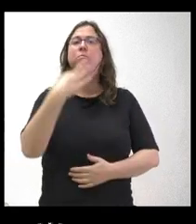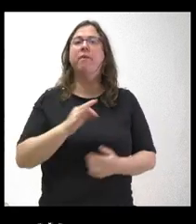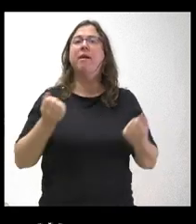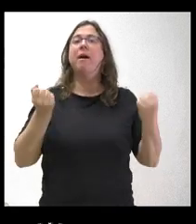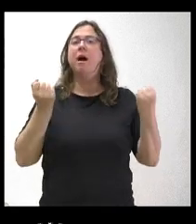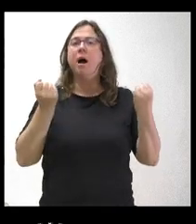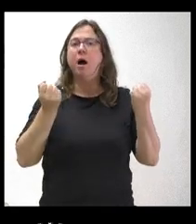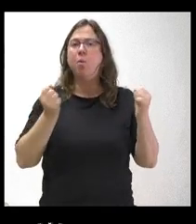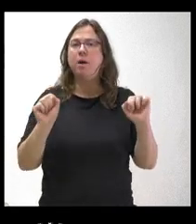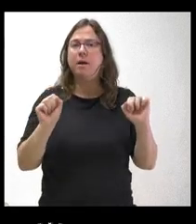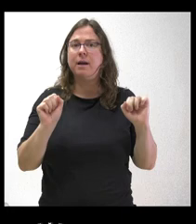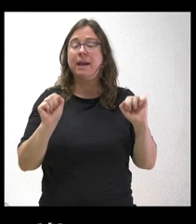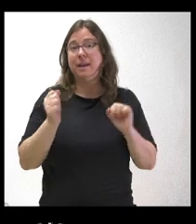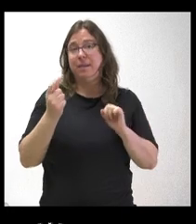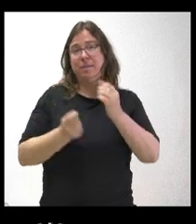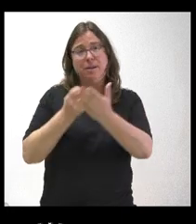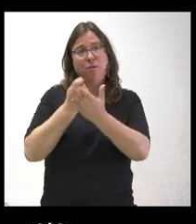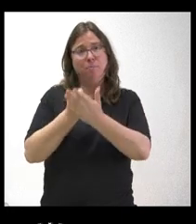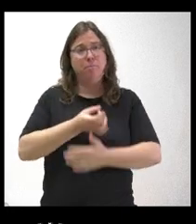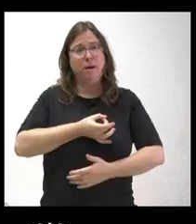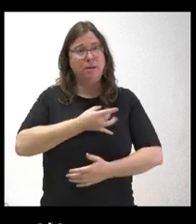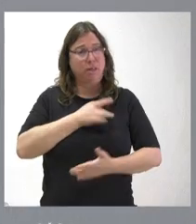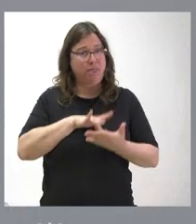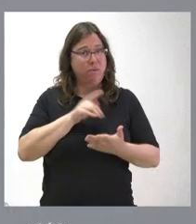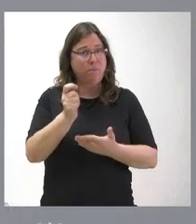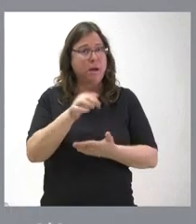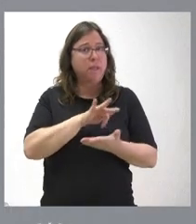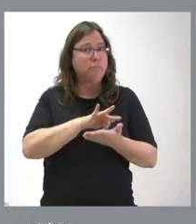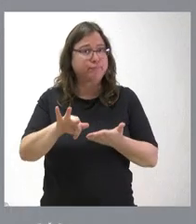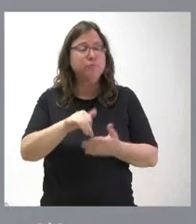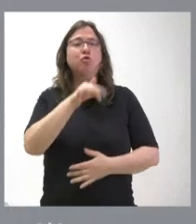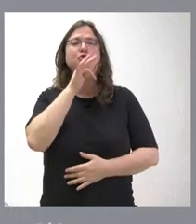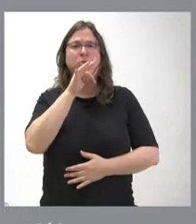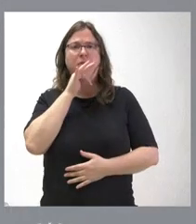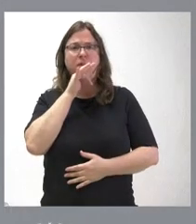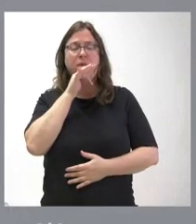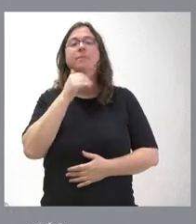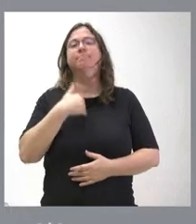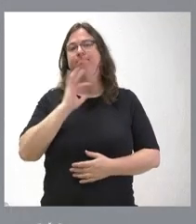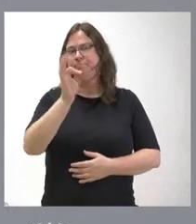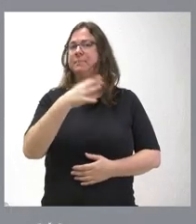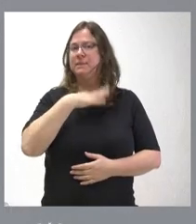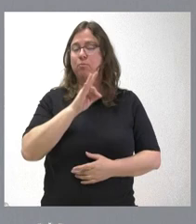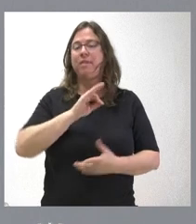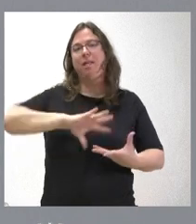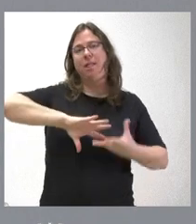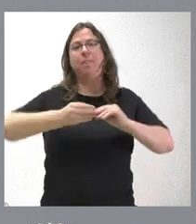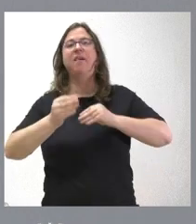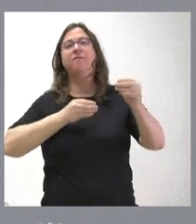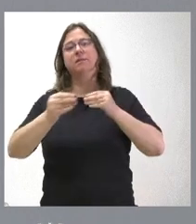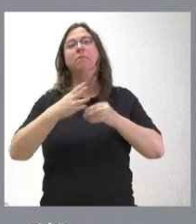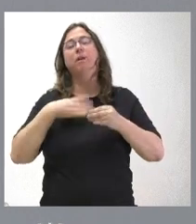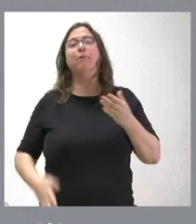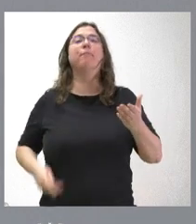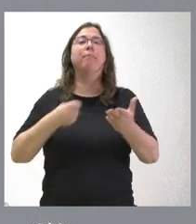abonado el dinero a la Seguridad Social. ¿Qué debía? Efectivamente, sí. Lo que hacemos es flexibilizar el procedimiento para hacer posible el pago incluso a